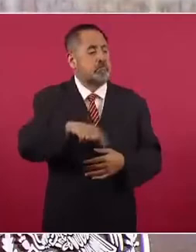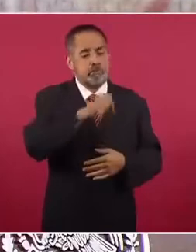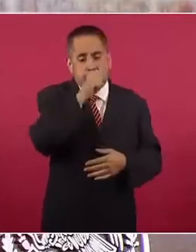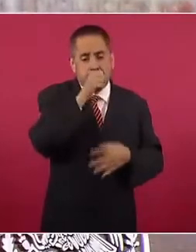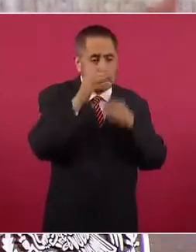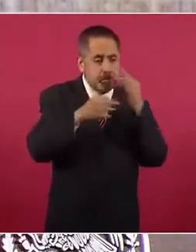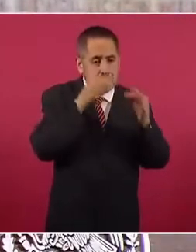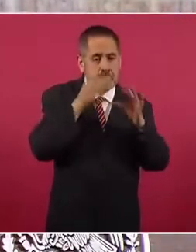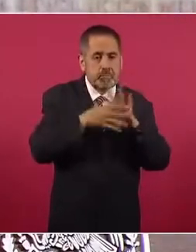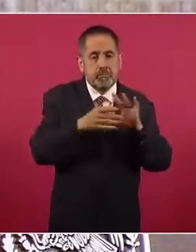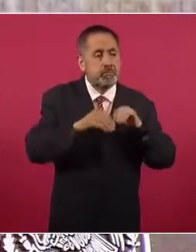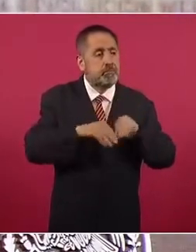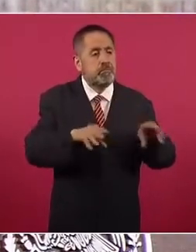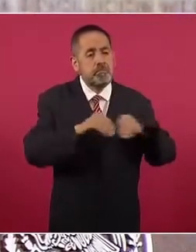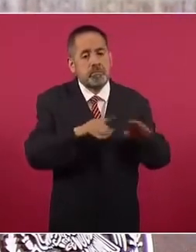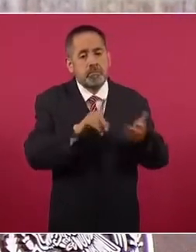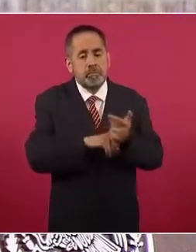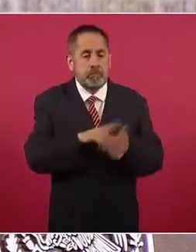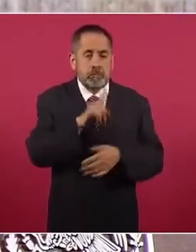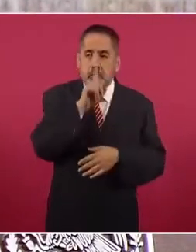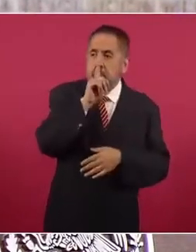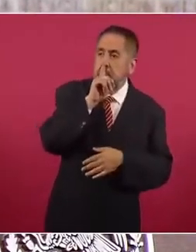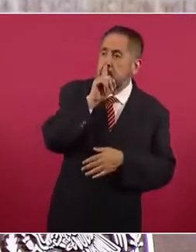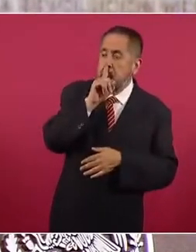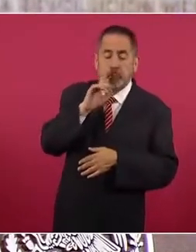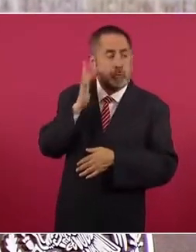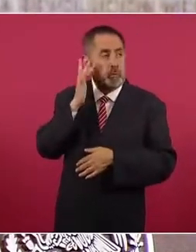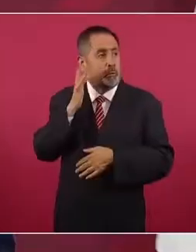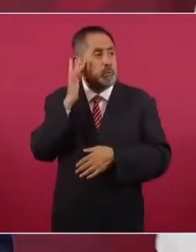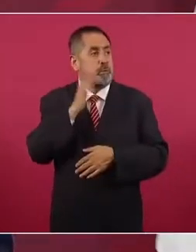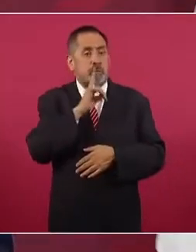guardaron silencio,